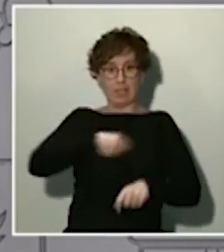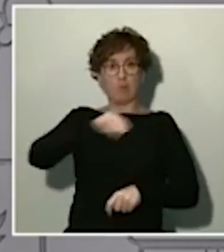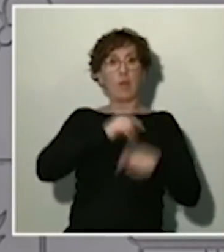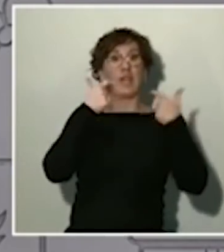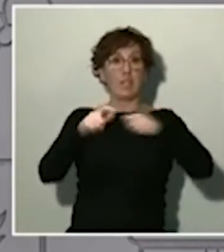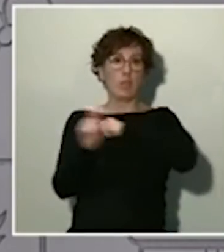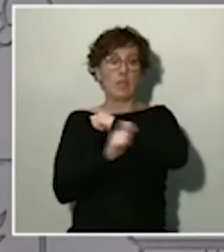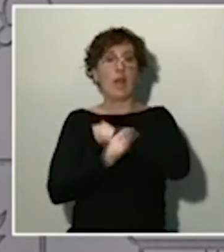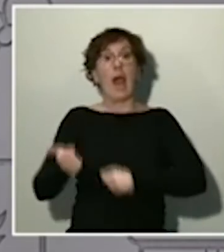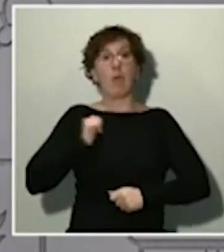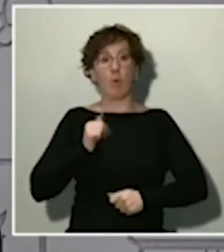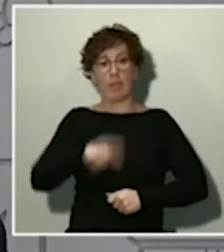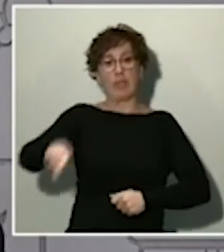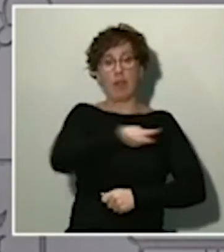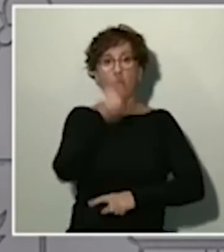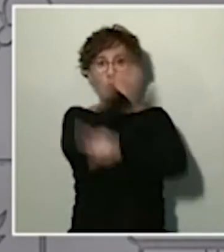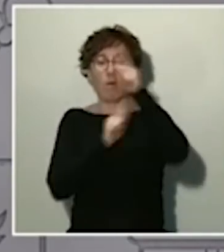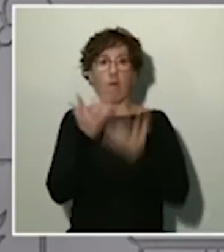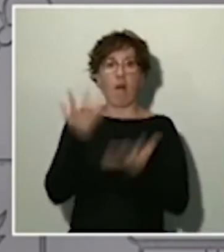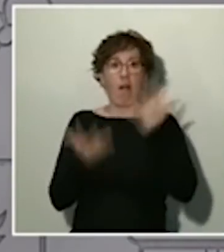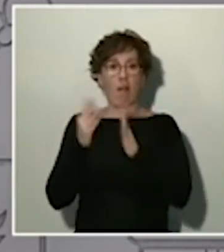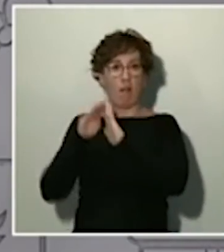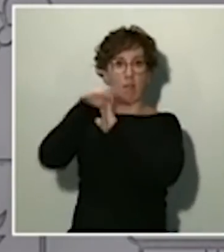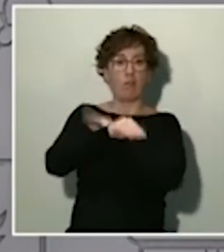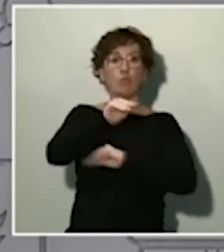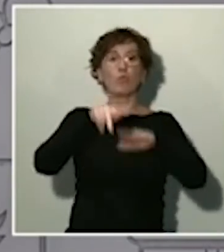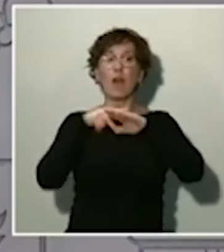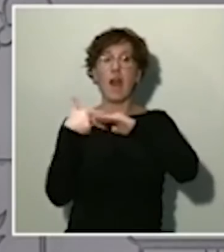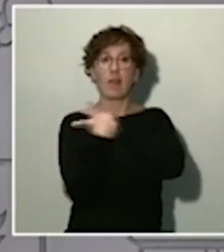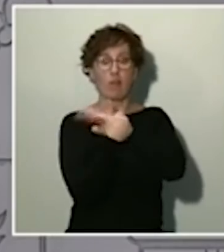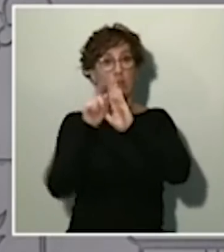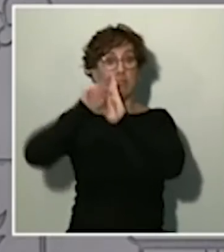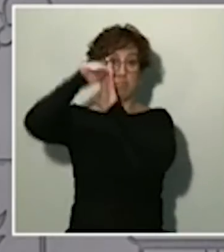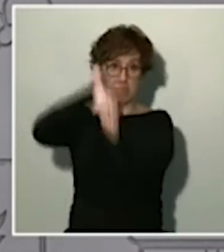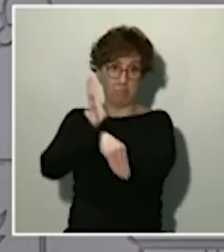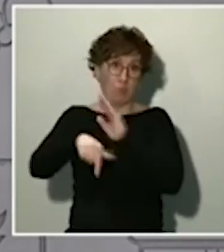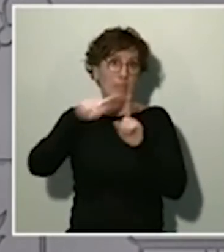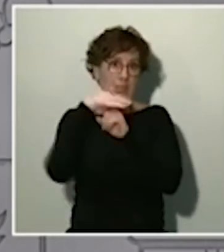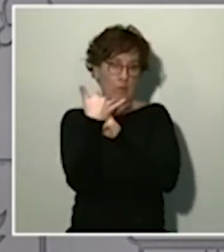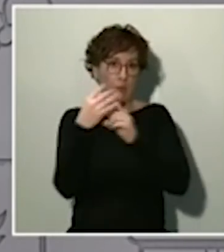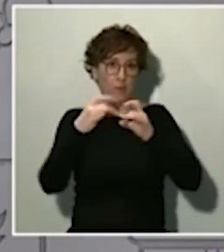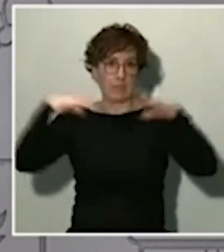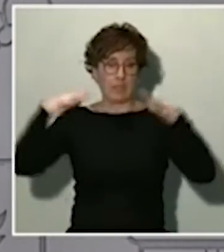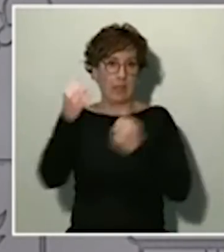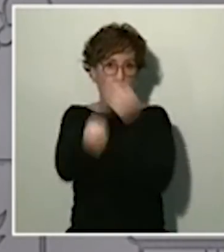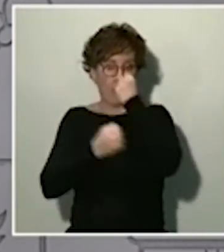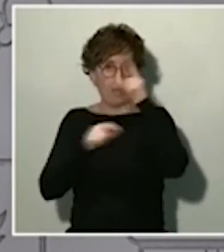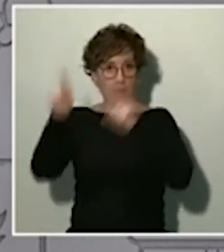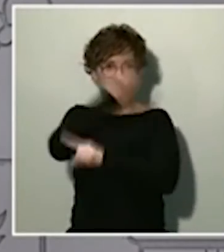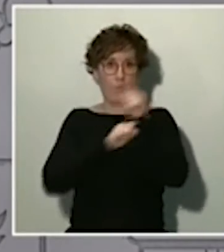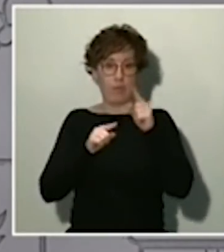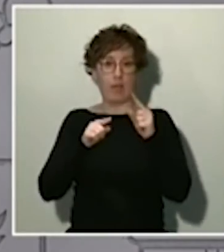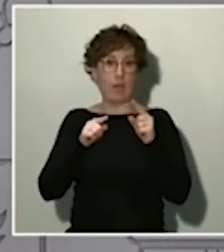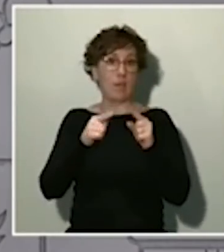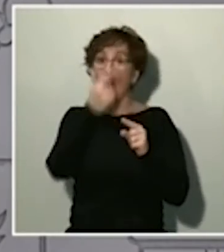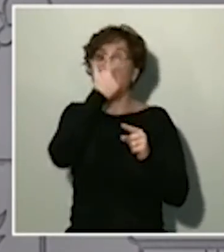la caída coyuntural del valor de sus acciones en esta situación de crisis económica y de extrema volatilidad de